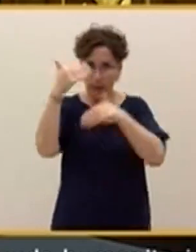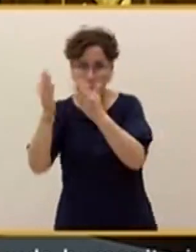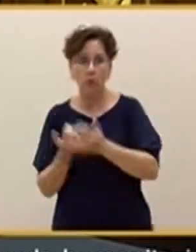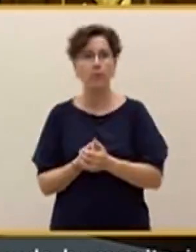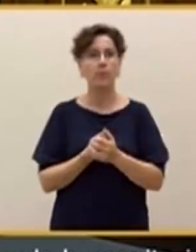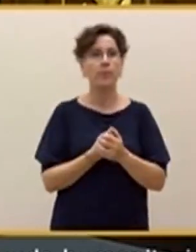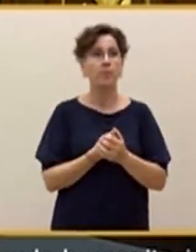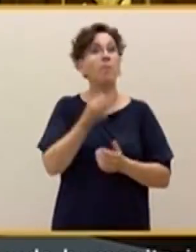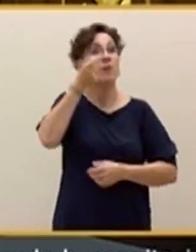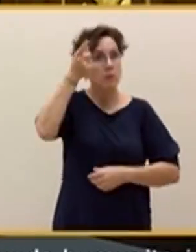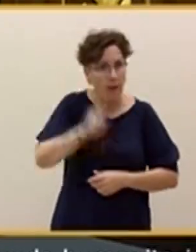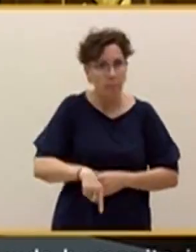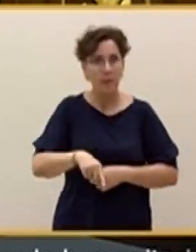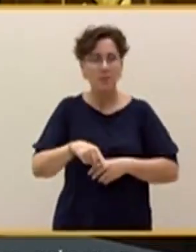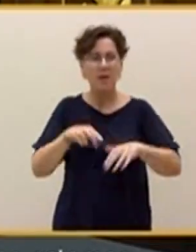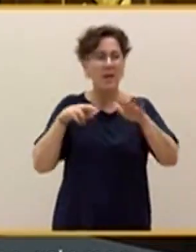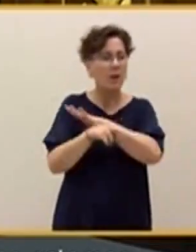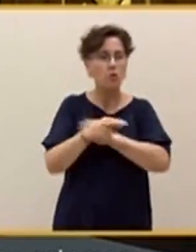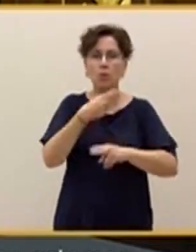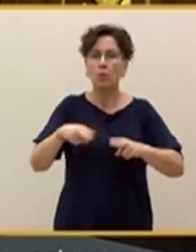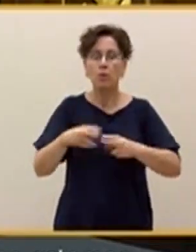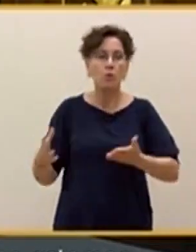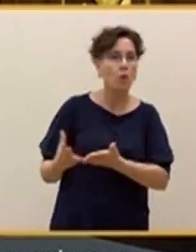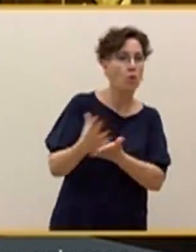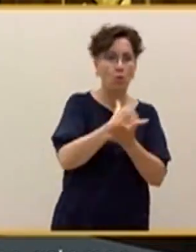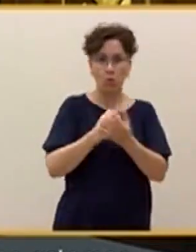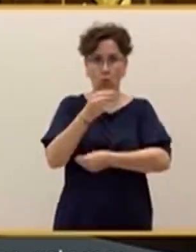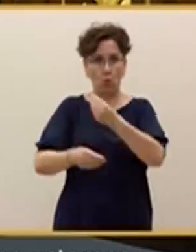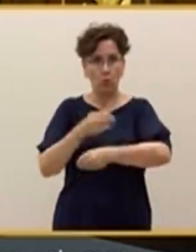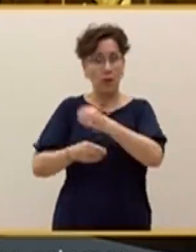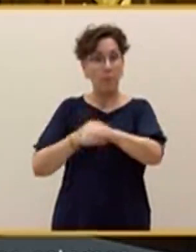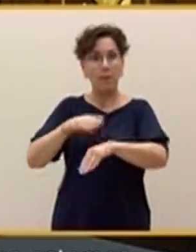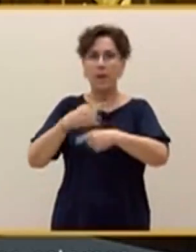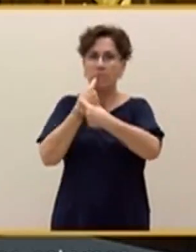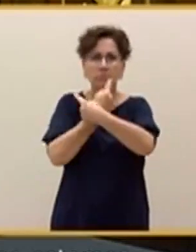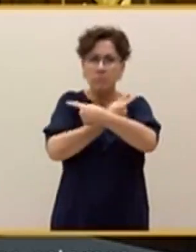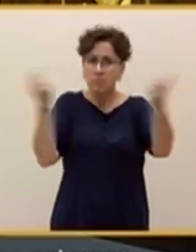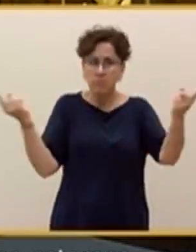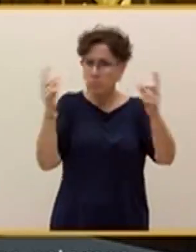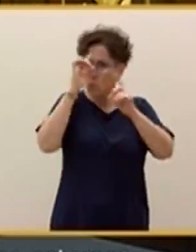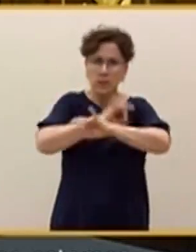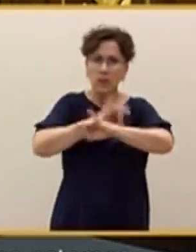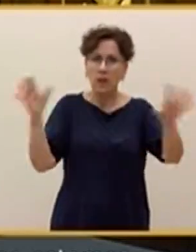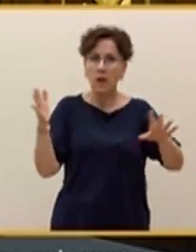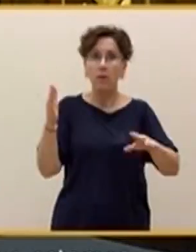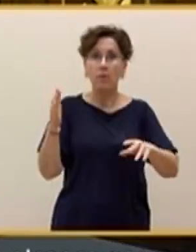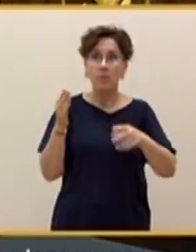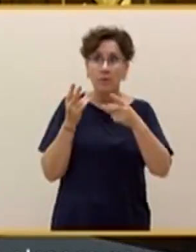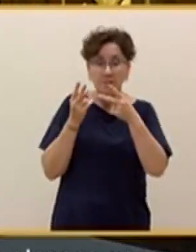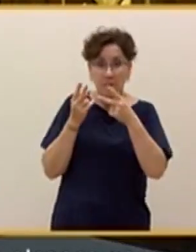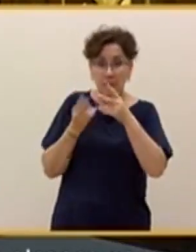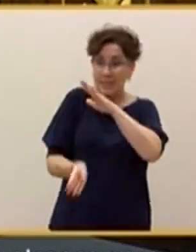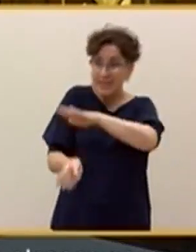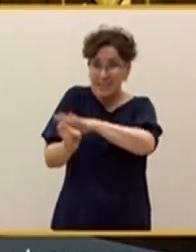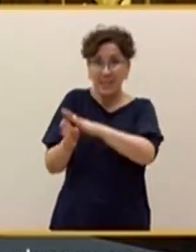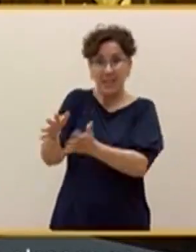pero también usando todos los resortes políticos que están en nuestro alcance para decir alto y claro que no vamos a permitir que se destruya